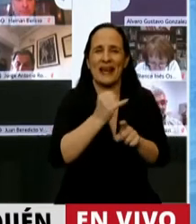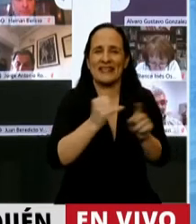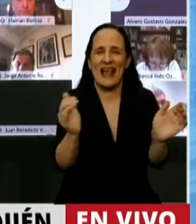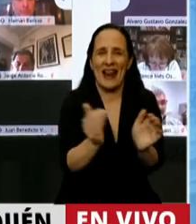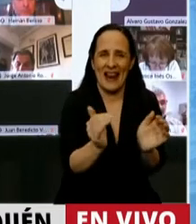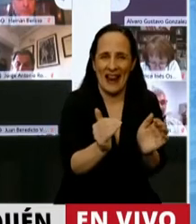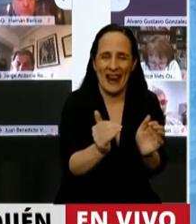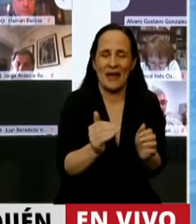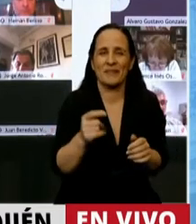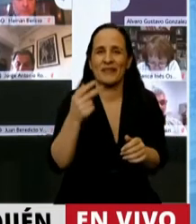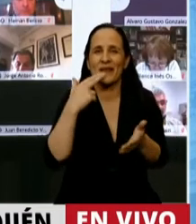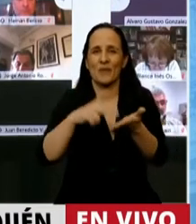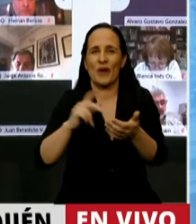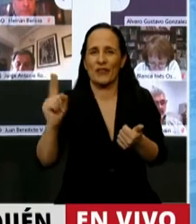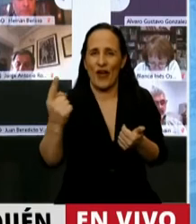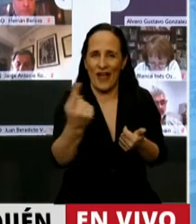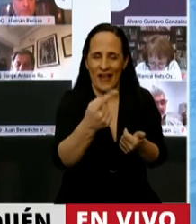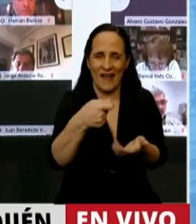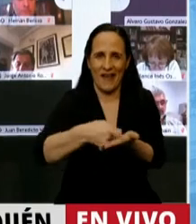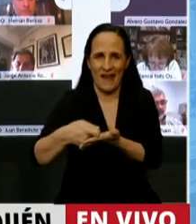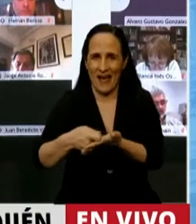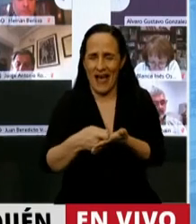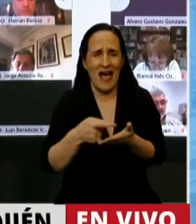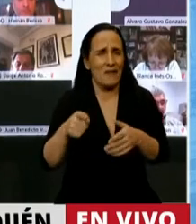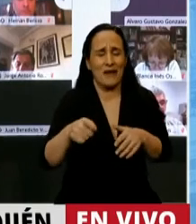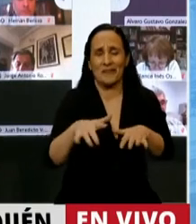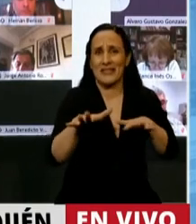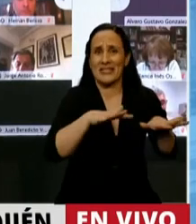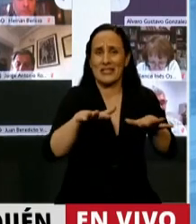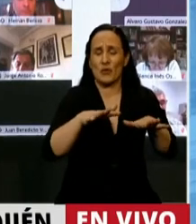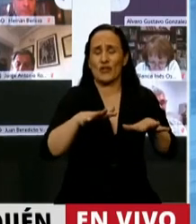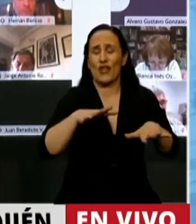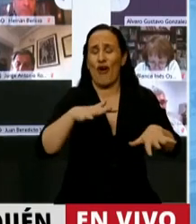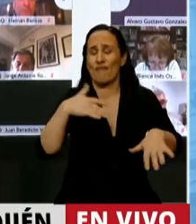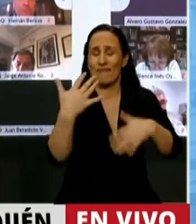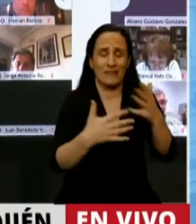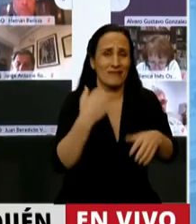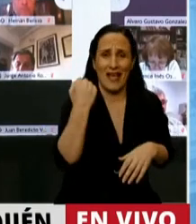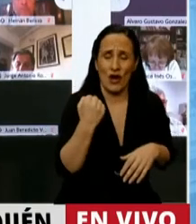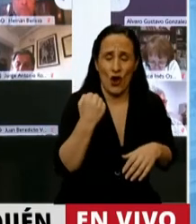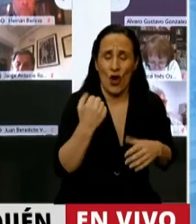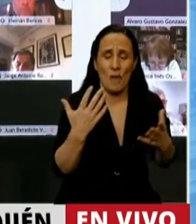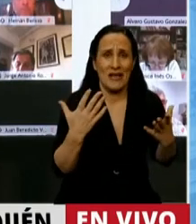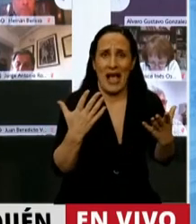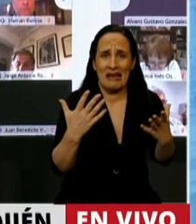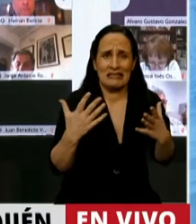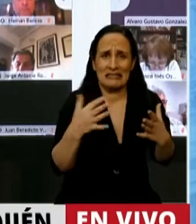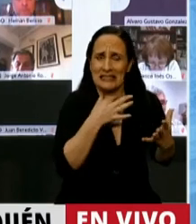contribuyentes individuales que se han visto arrasados por esta crisis económica. ¿Qué hacer?